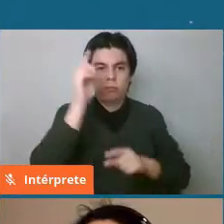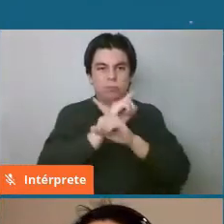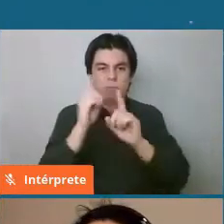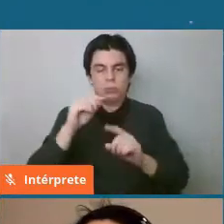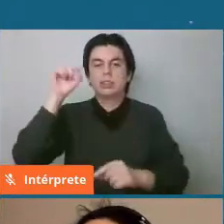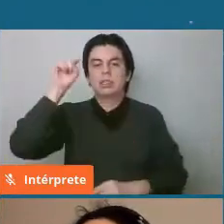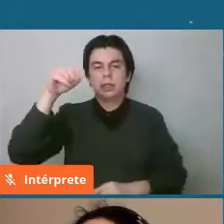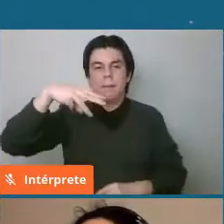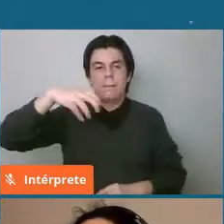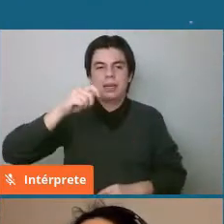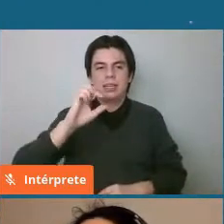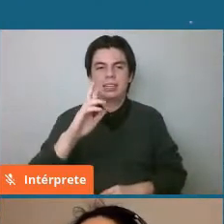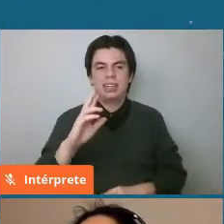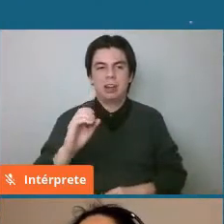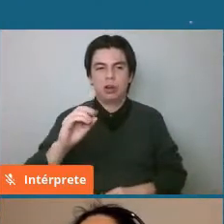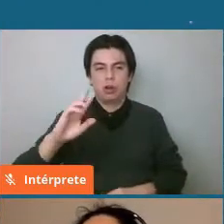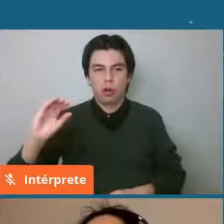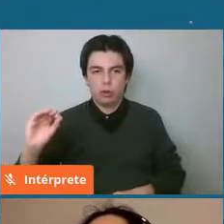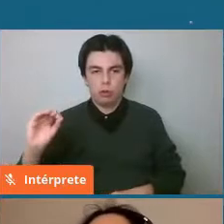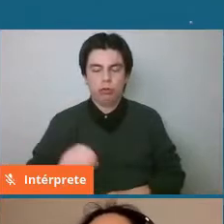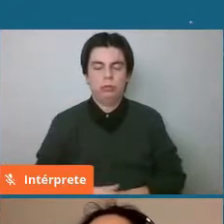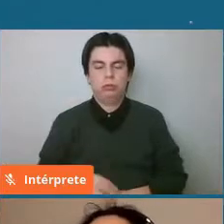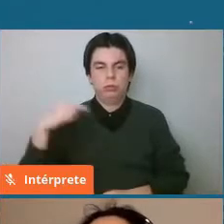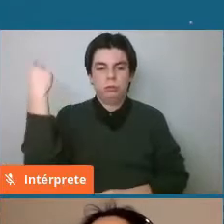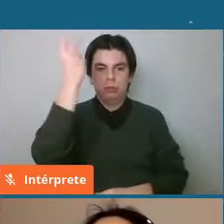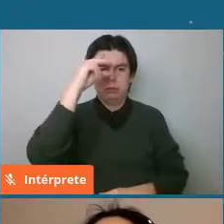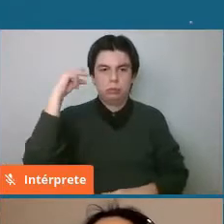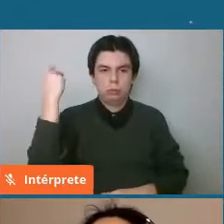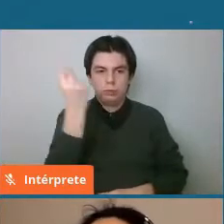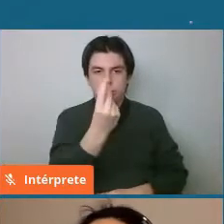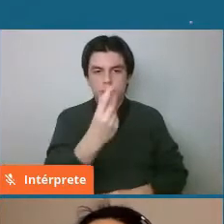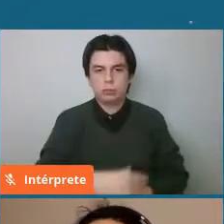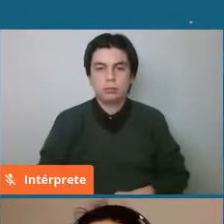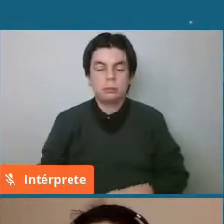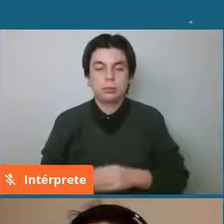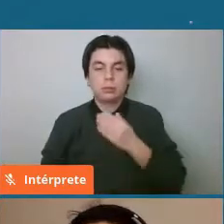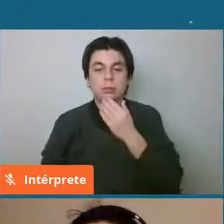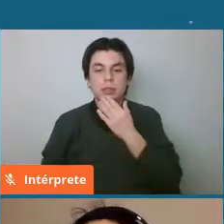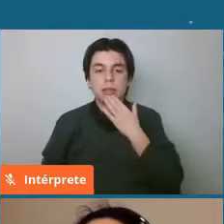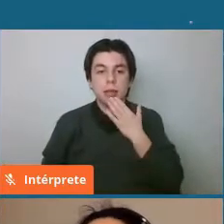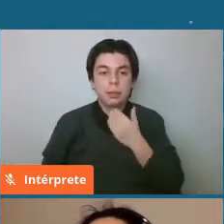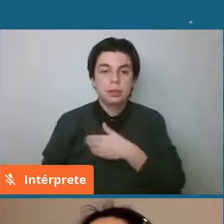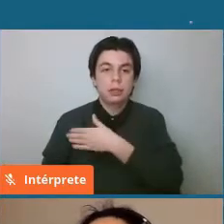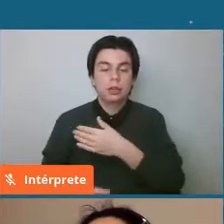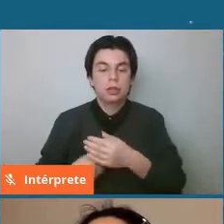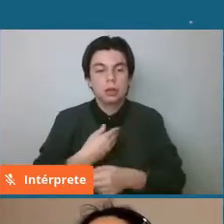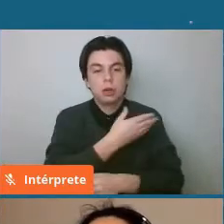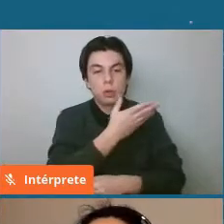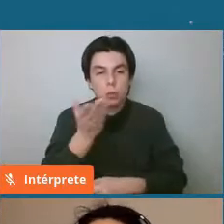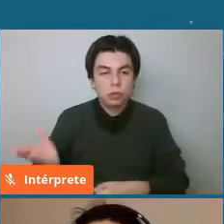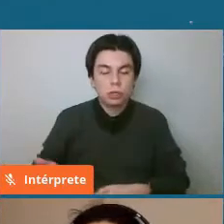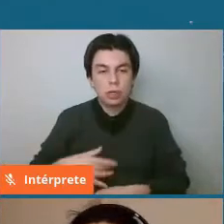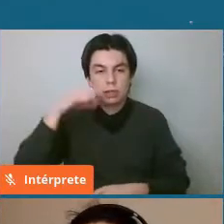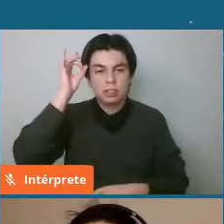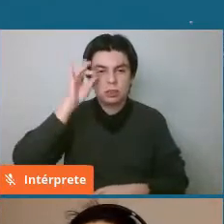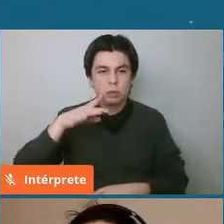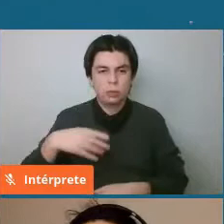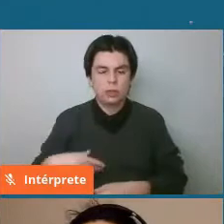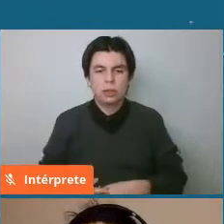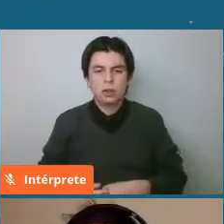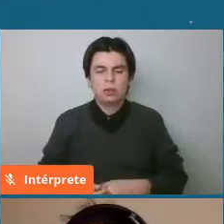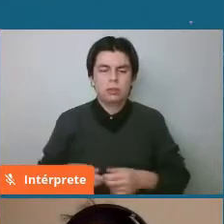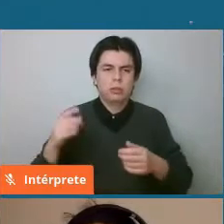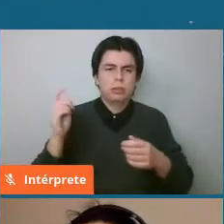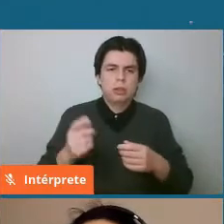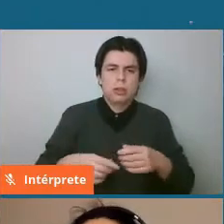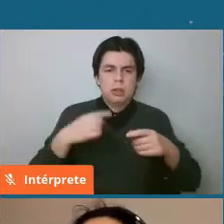También lo que supieron de las charlas anteriores fueron los principales grupos de